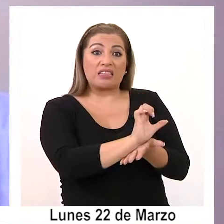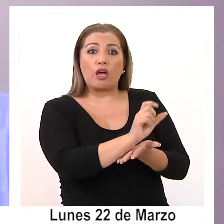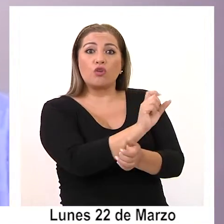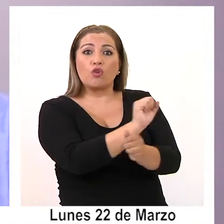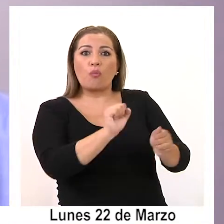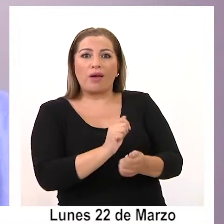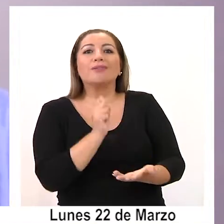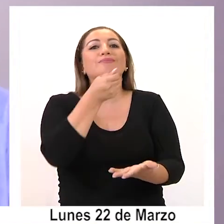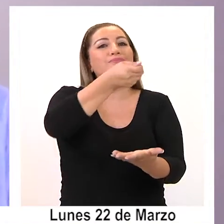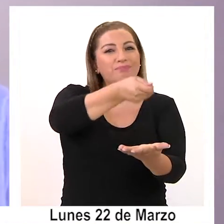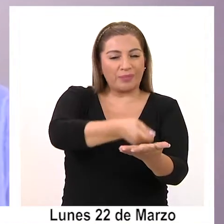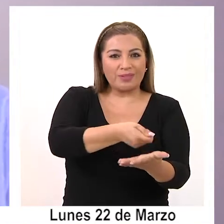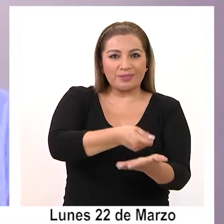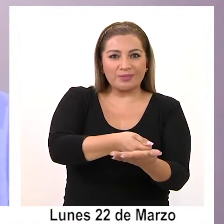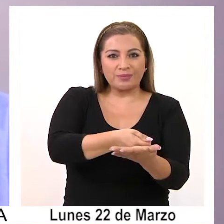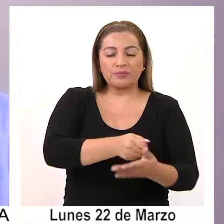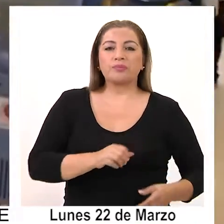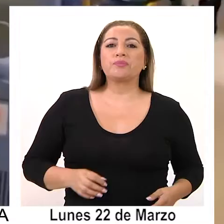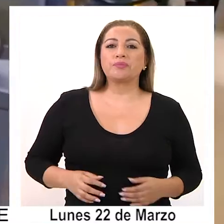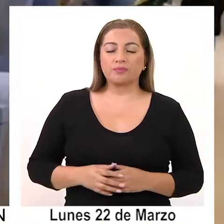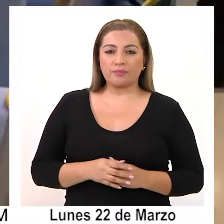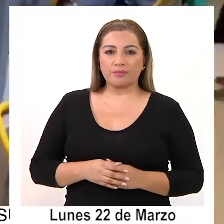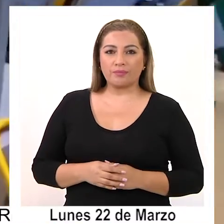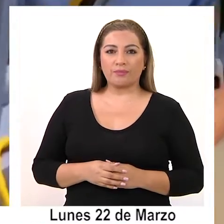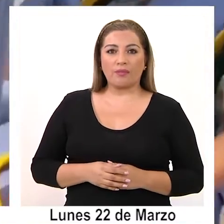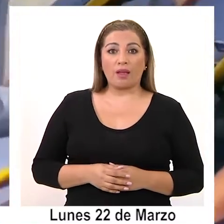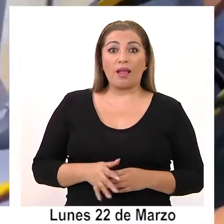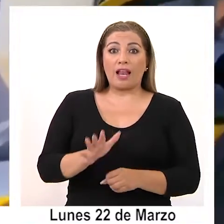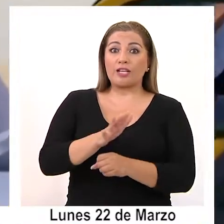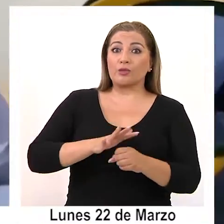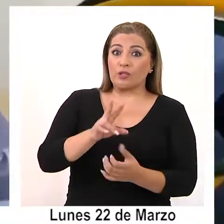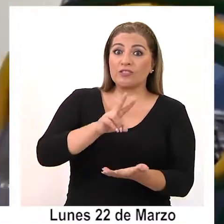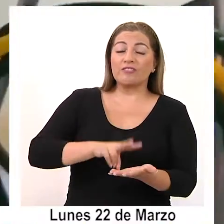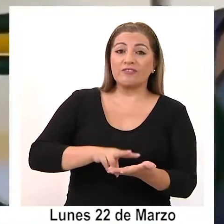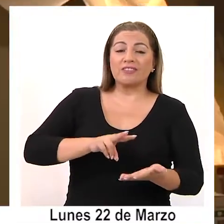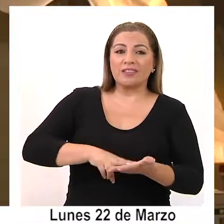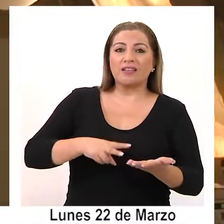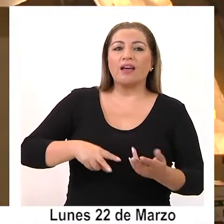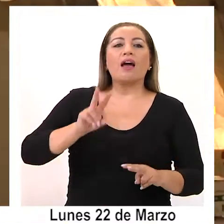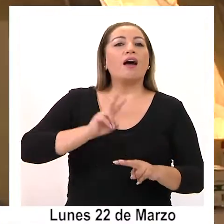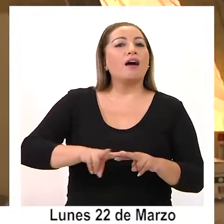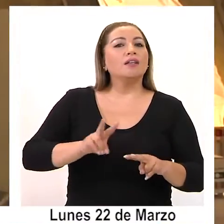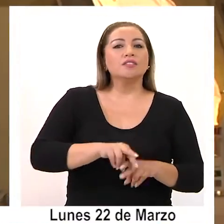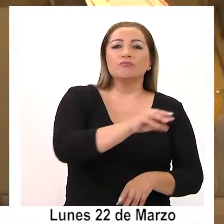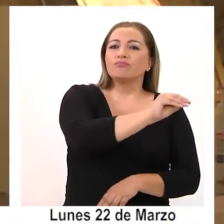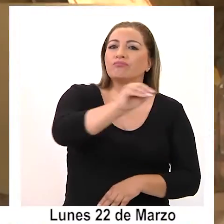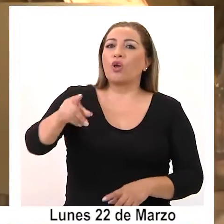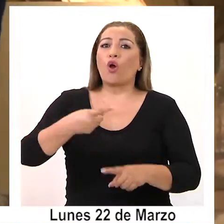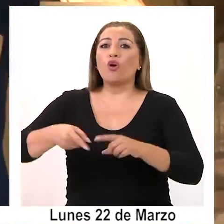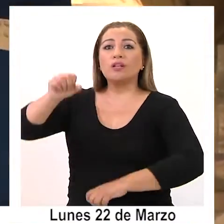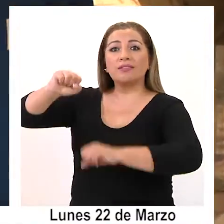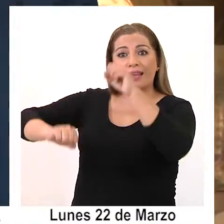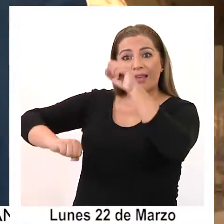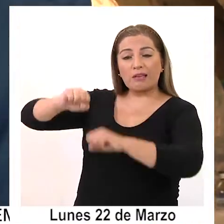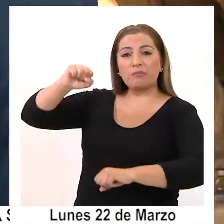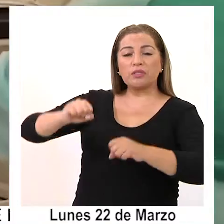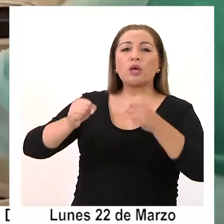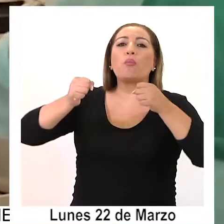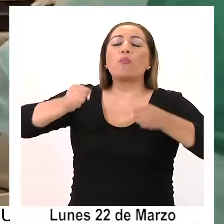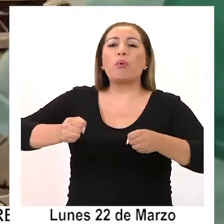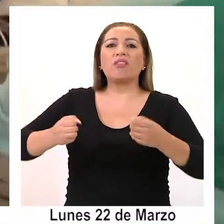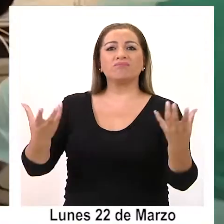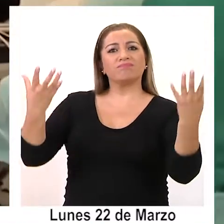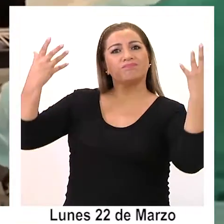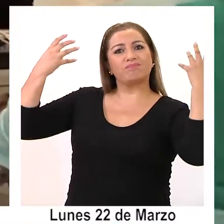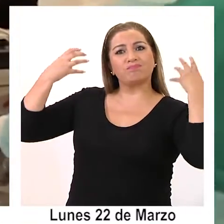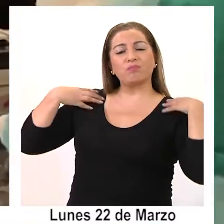pagar, digamos, ese tipo de remuneraciones. Ante esta realidad, agregó, han realizado un llamado a otras empresas que puedan hacerse